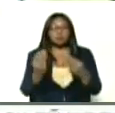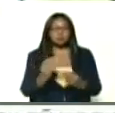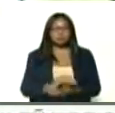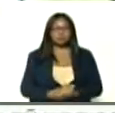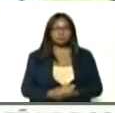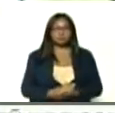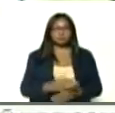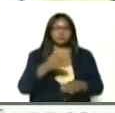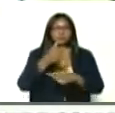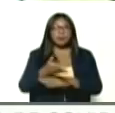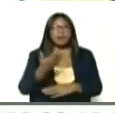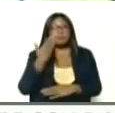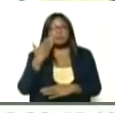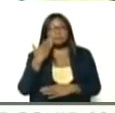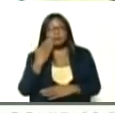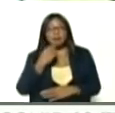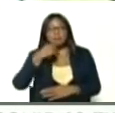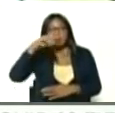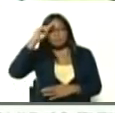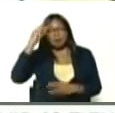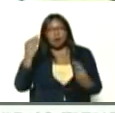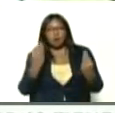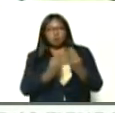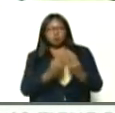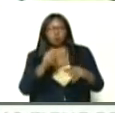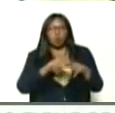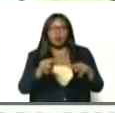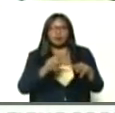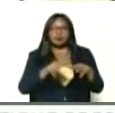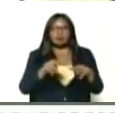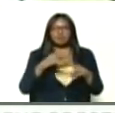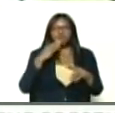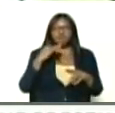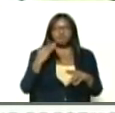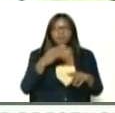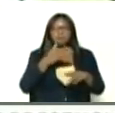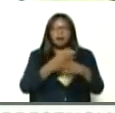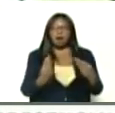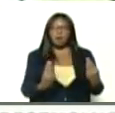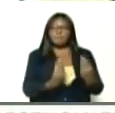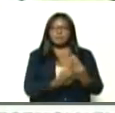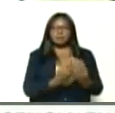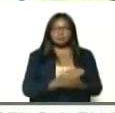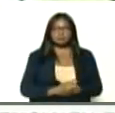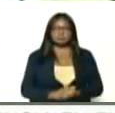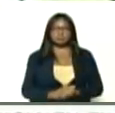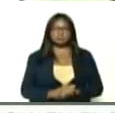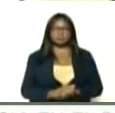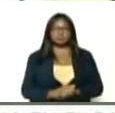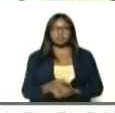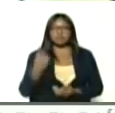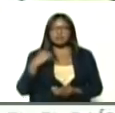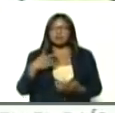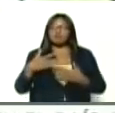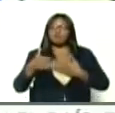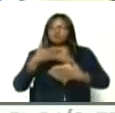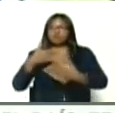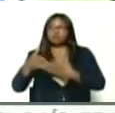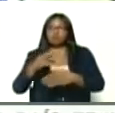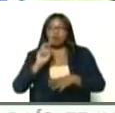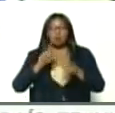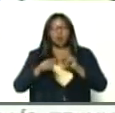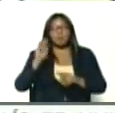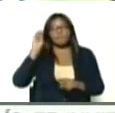el padre, la madre, el representante, con el niño, con el joven, bueno, y tienen interacción, con algunos